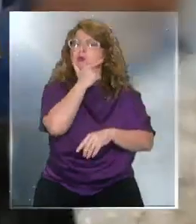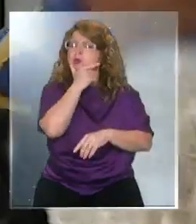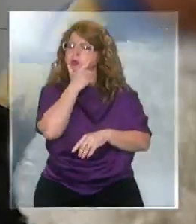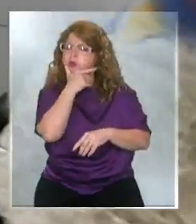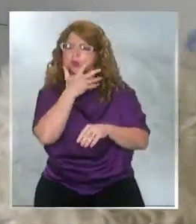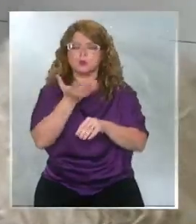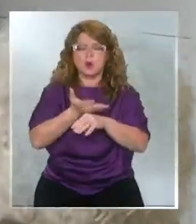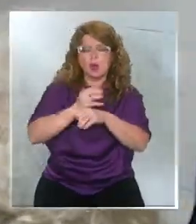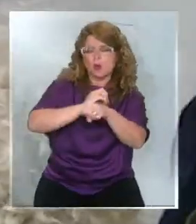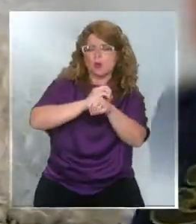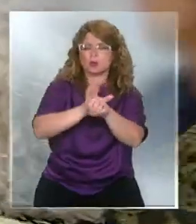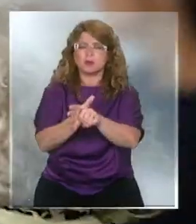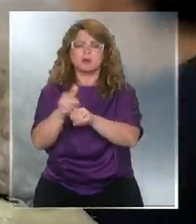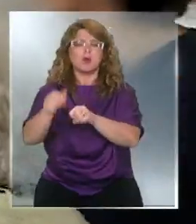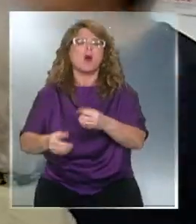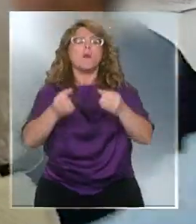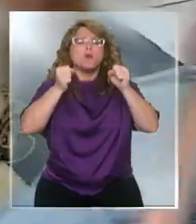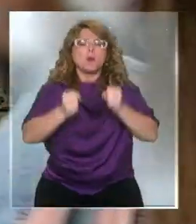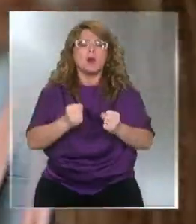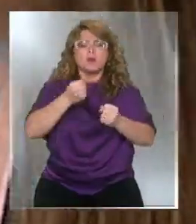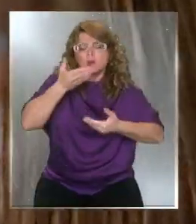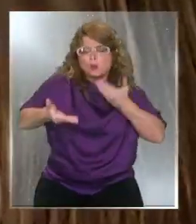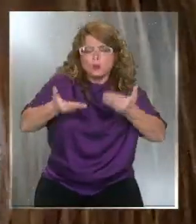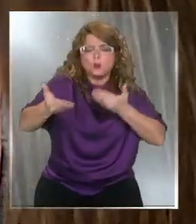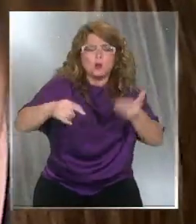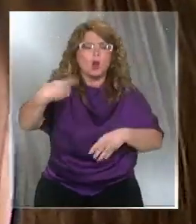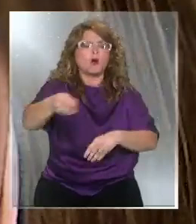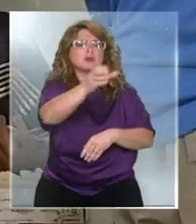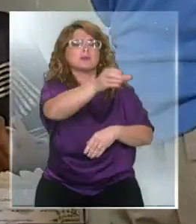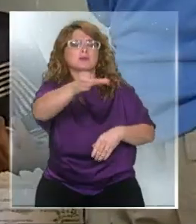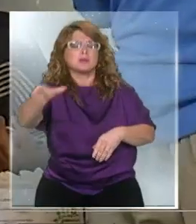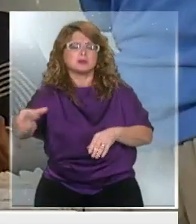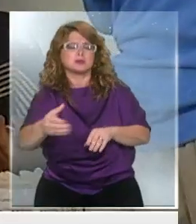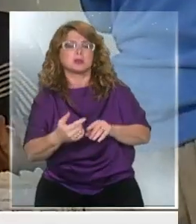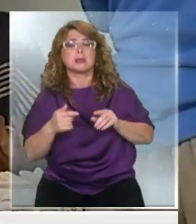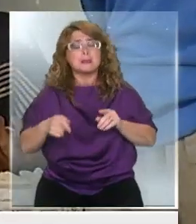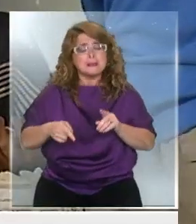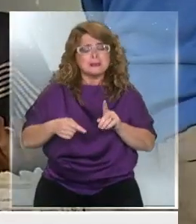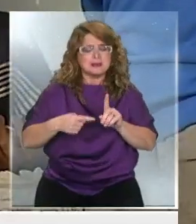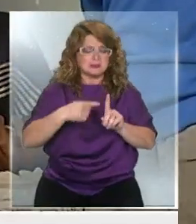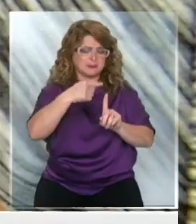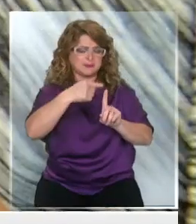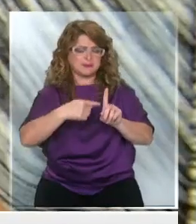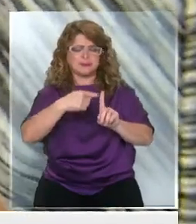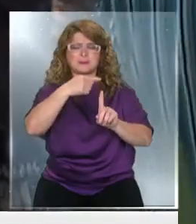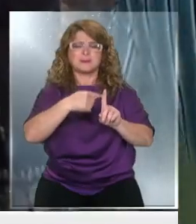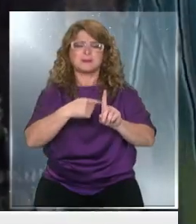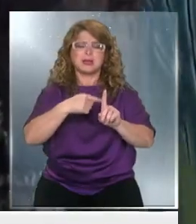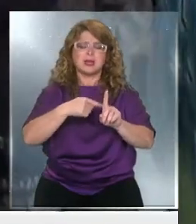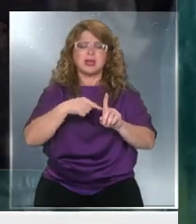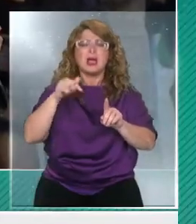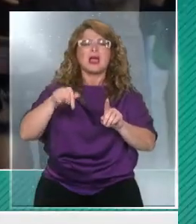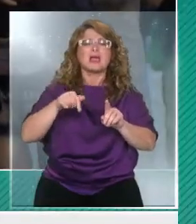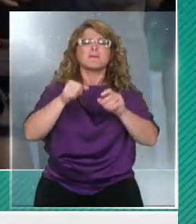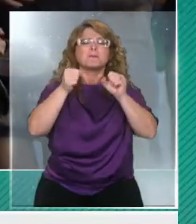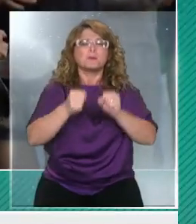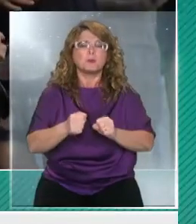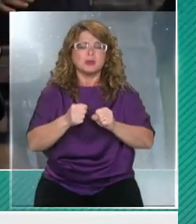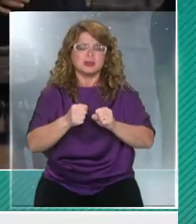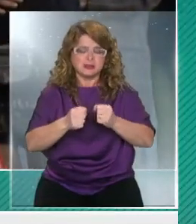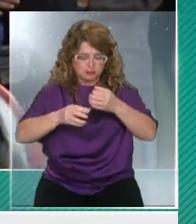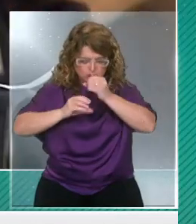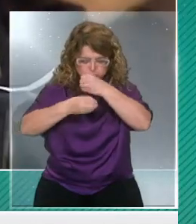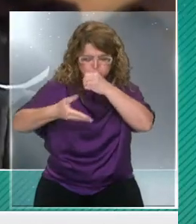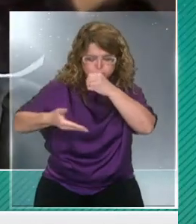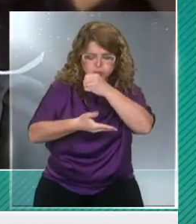el coronavirus y que pueden contagiar, ¿se puede testear y usted estaría de acuerdo con aumentar este testeo o al menos extenderlo a